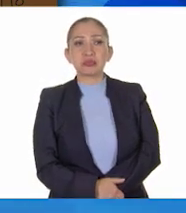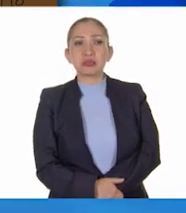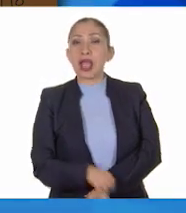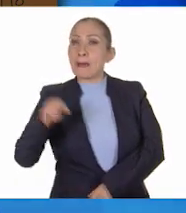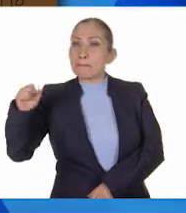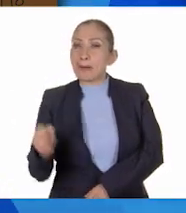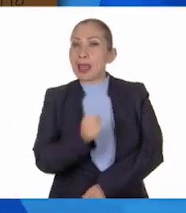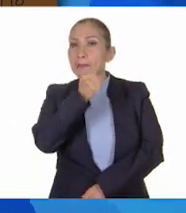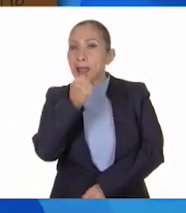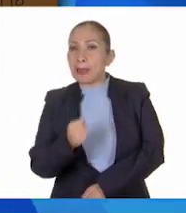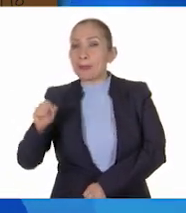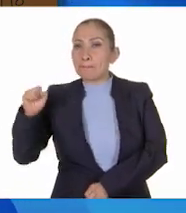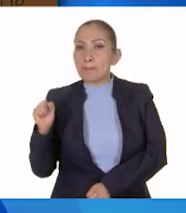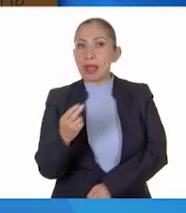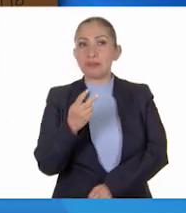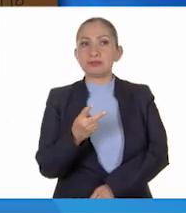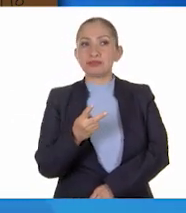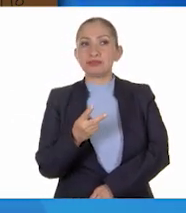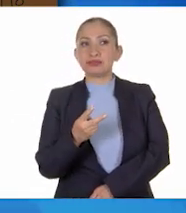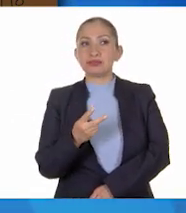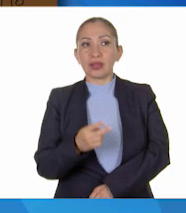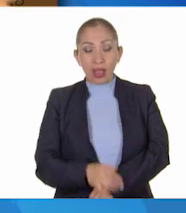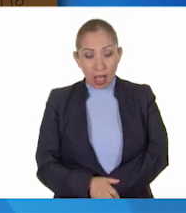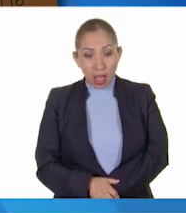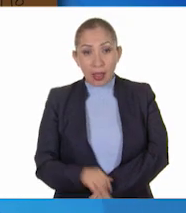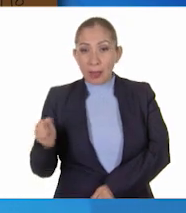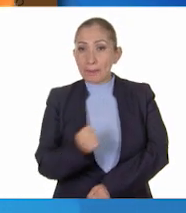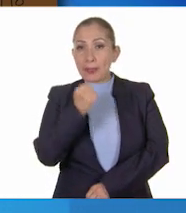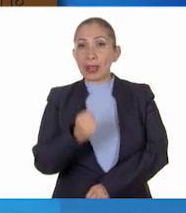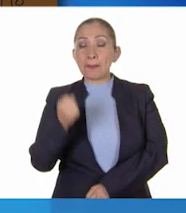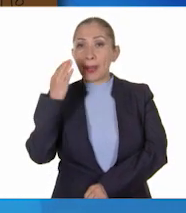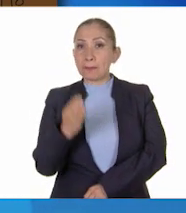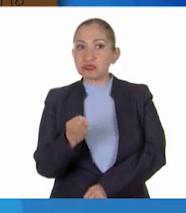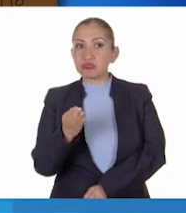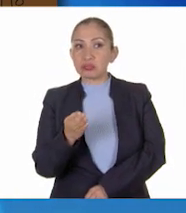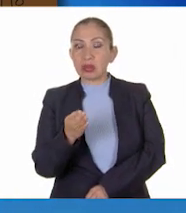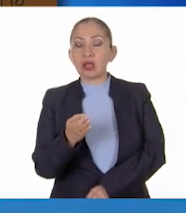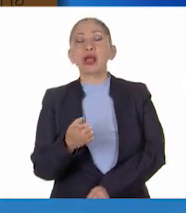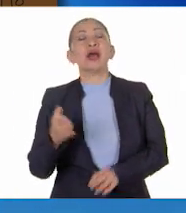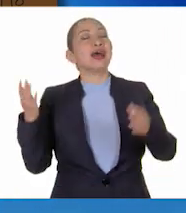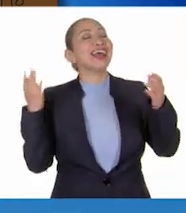Piedra, papel o tijeras. Piedra, papel o tijera.